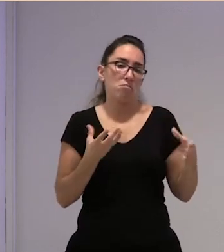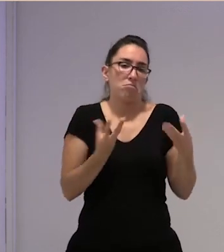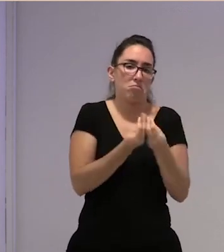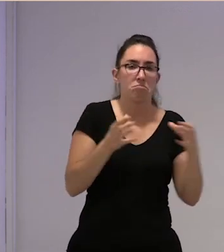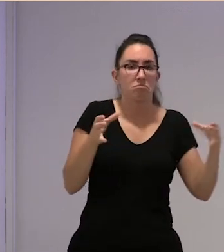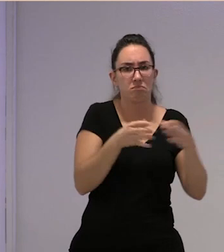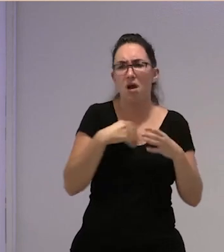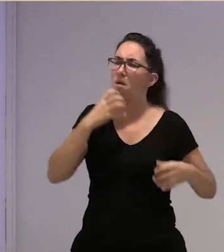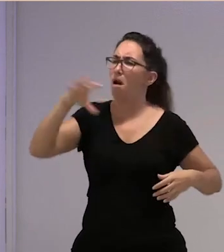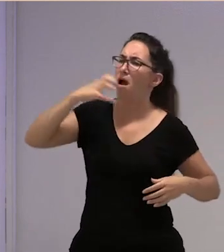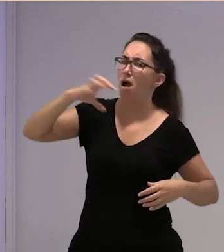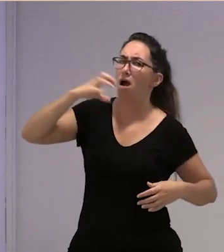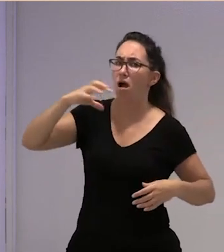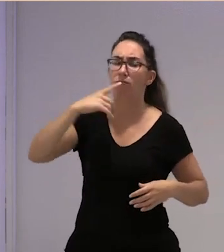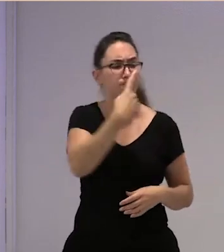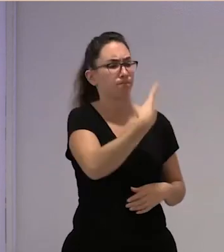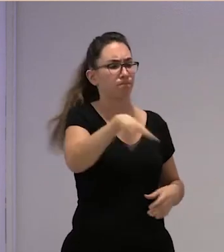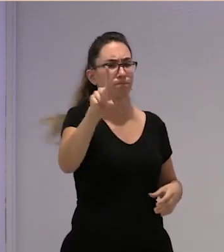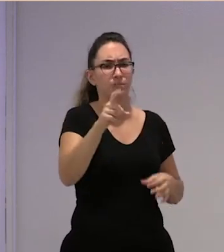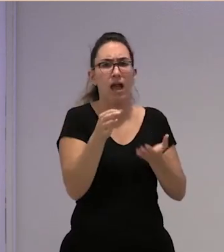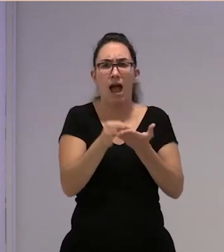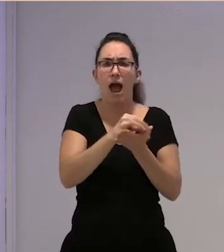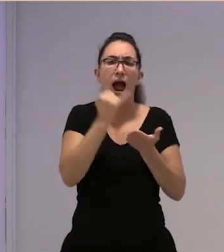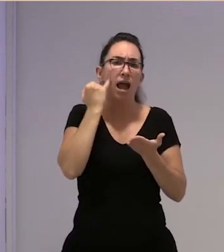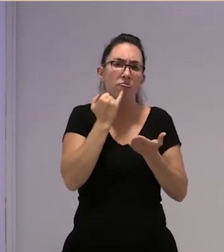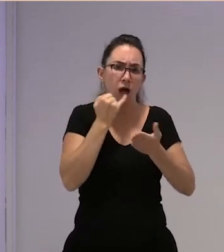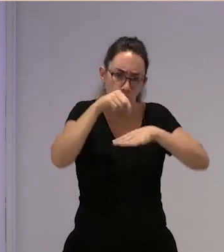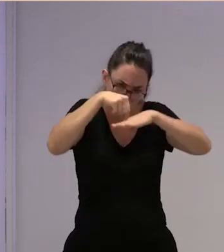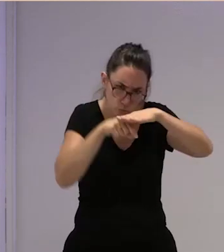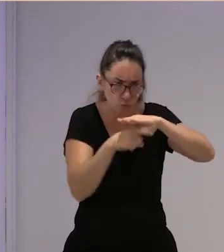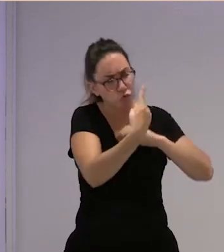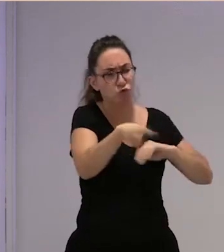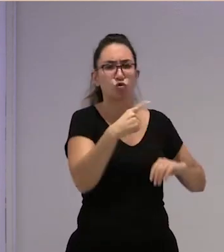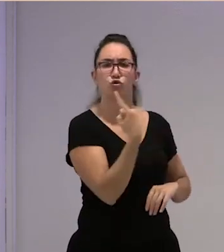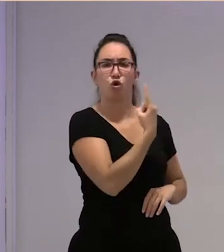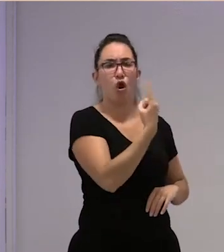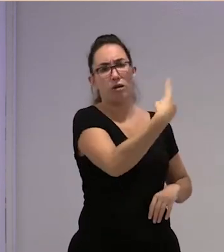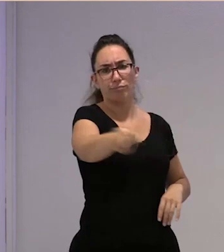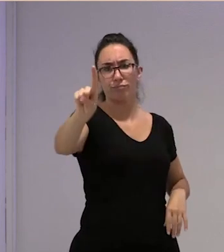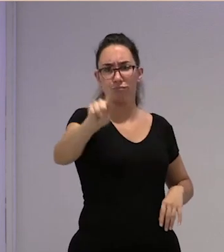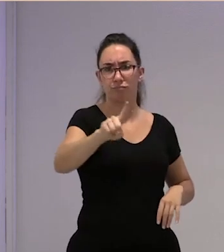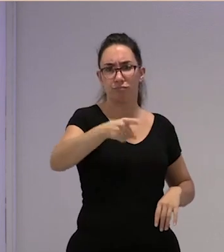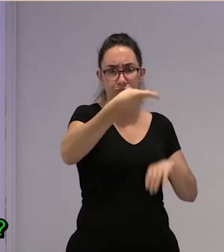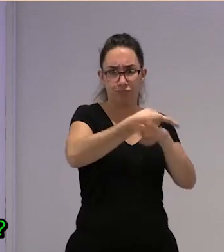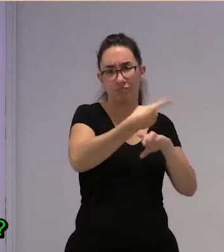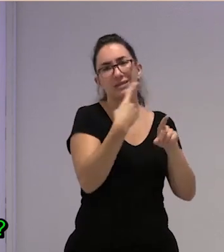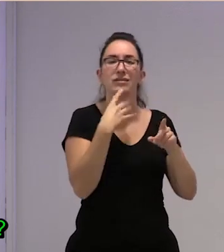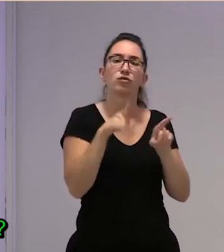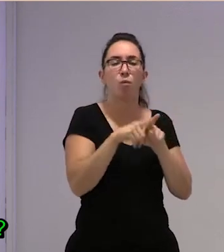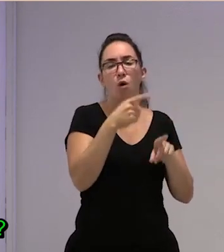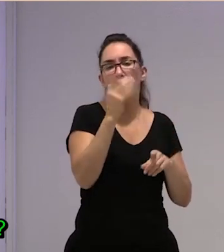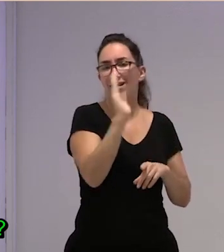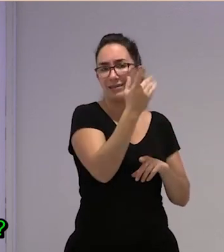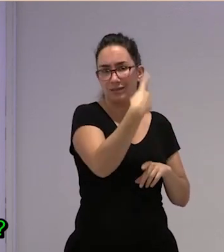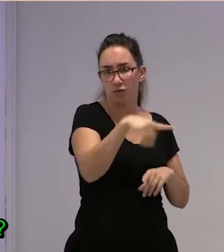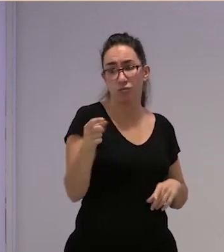como empecé a protestar me mandaron a plantar ándanos sola Ana, para allá ¿no? venga sí, sí eso lo suelen hacer mucho ¿qué te pasa?